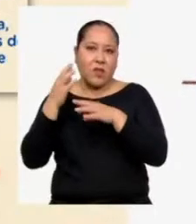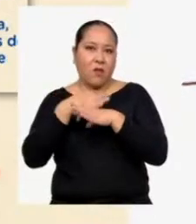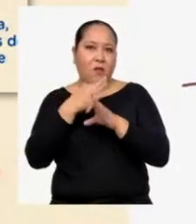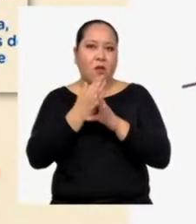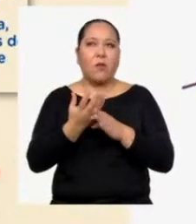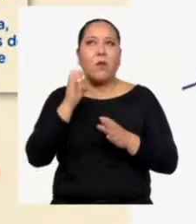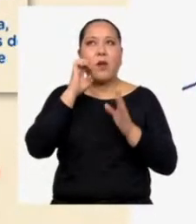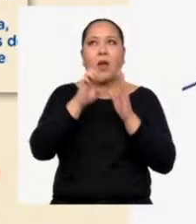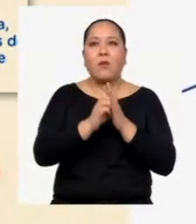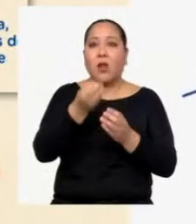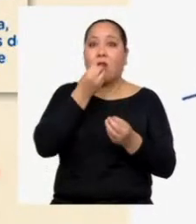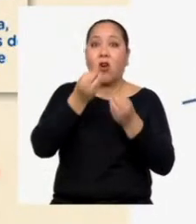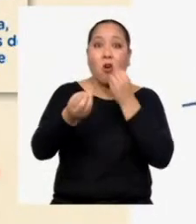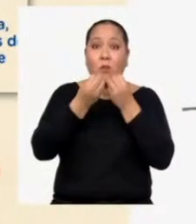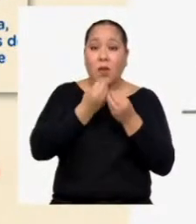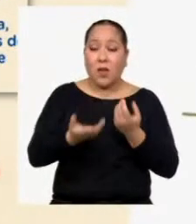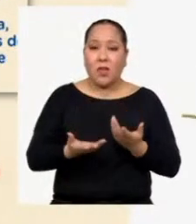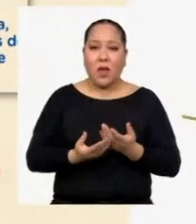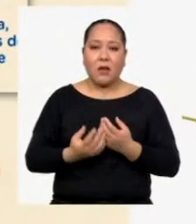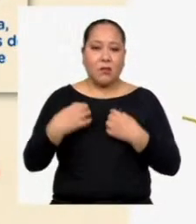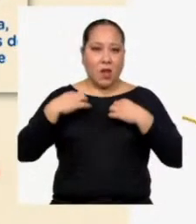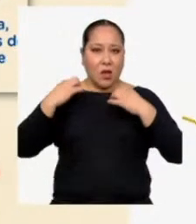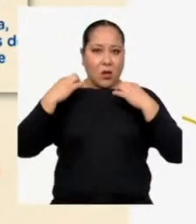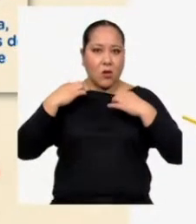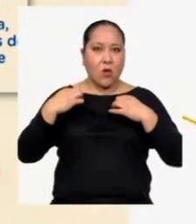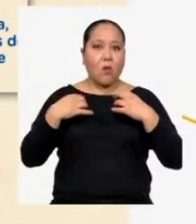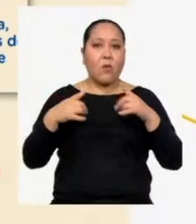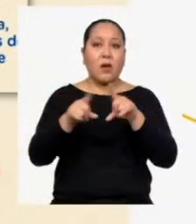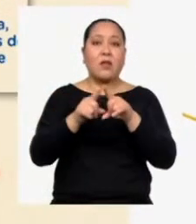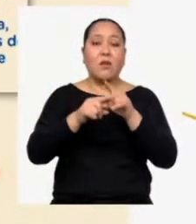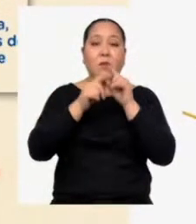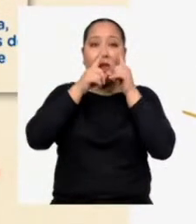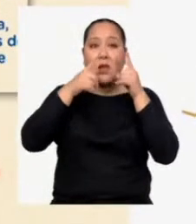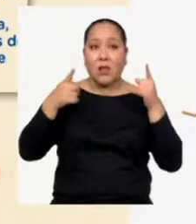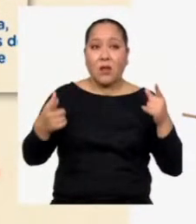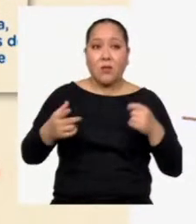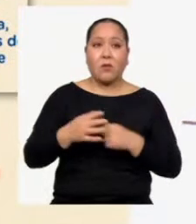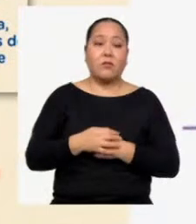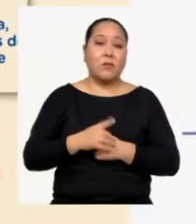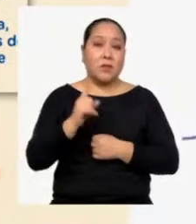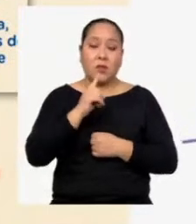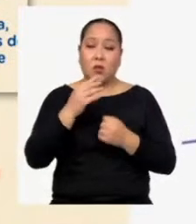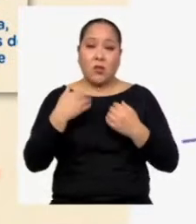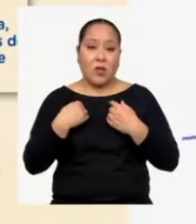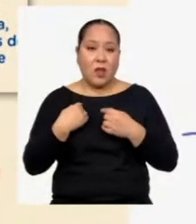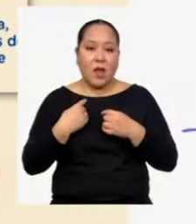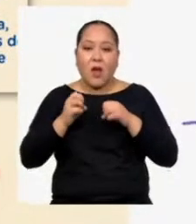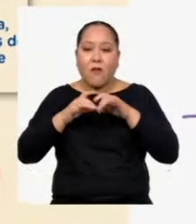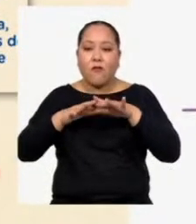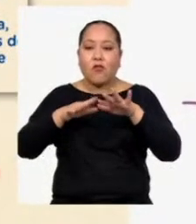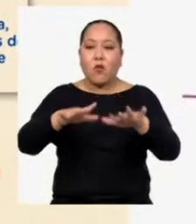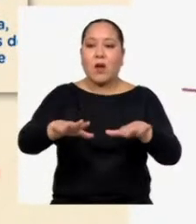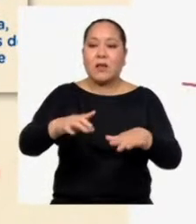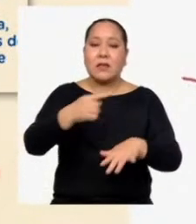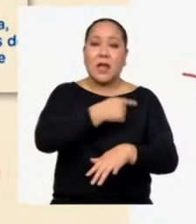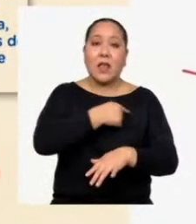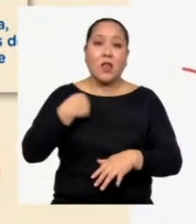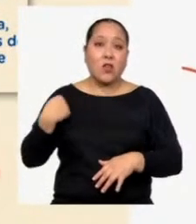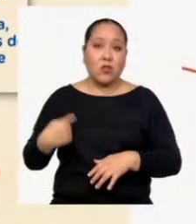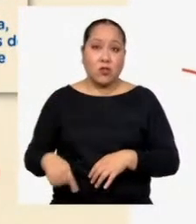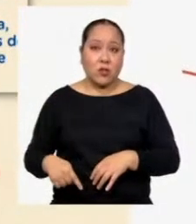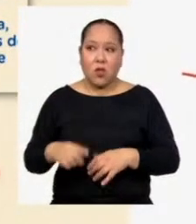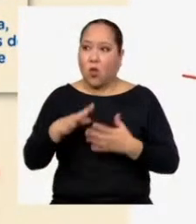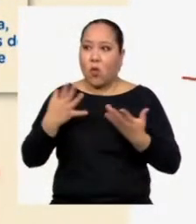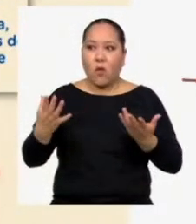Como la gastronomía, la moda, incluso la lengua De no haber tenido influencia de los chinos No existiría